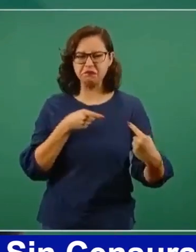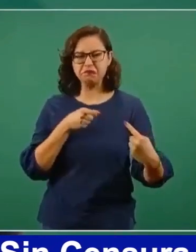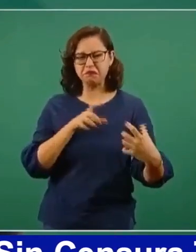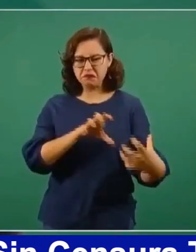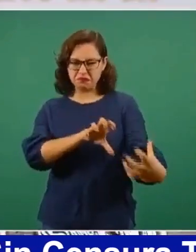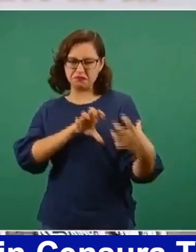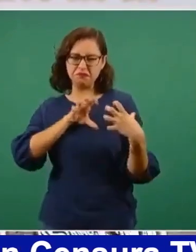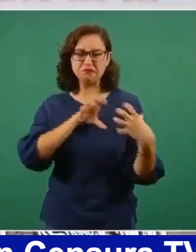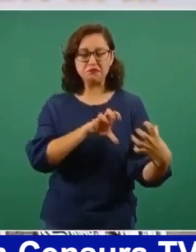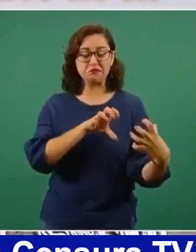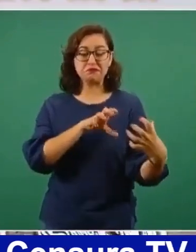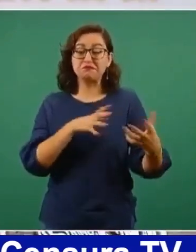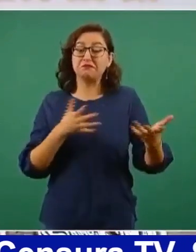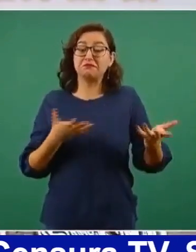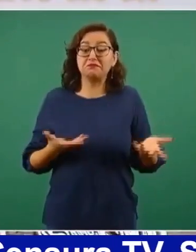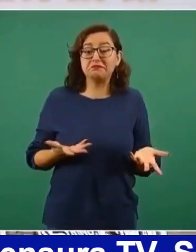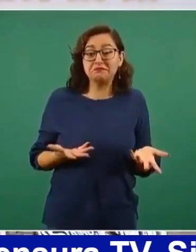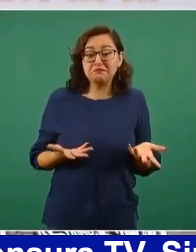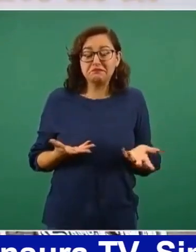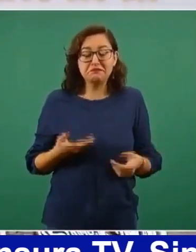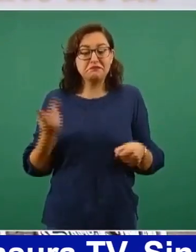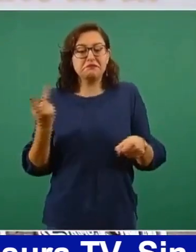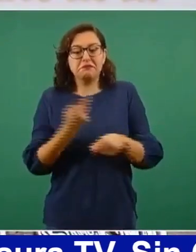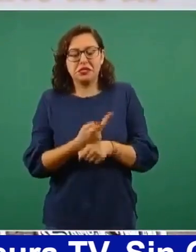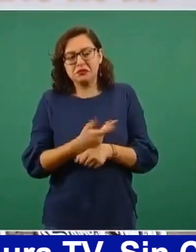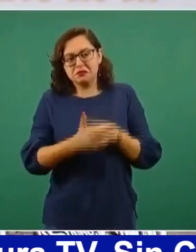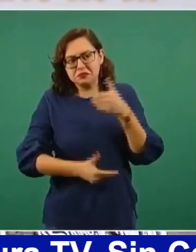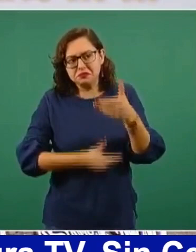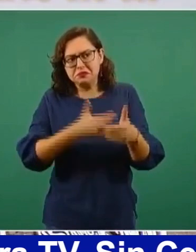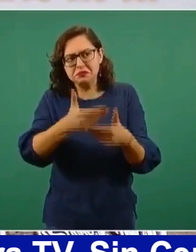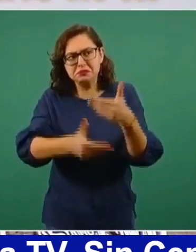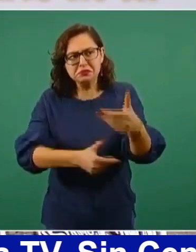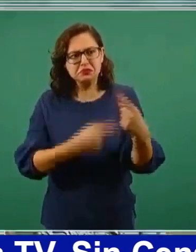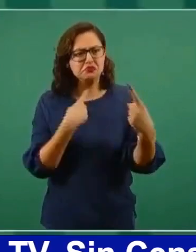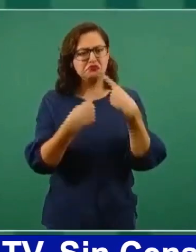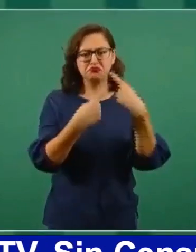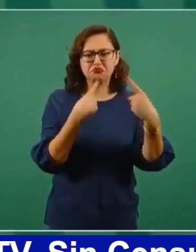Al final nos entendimos.